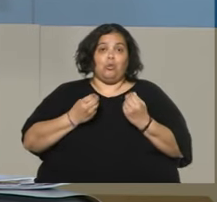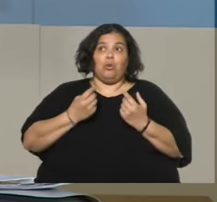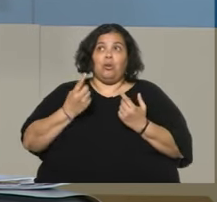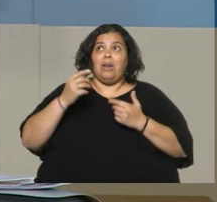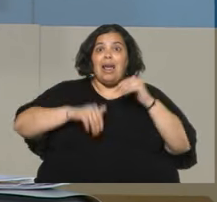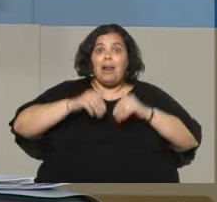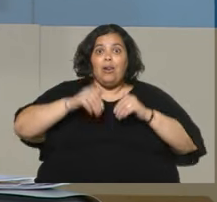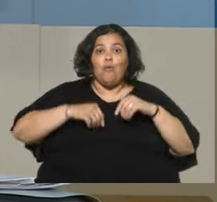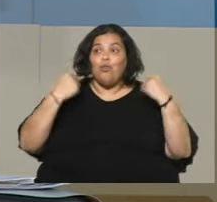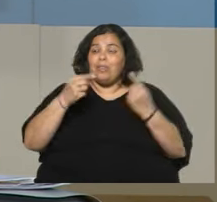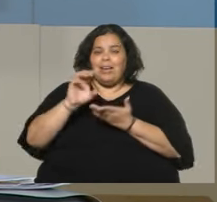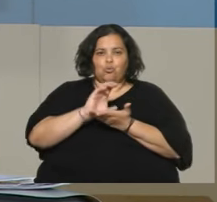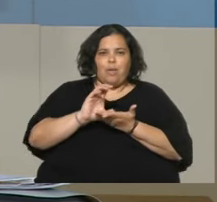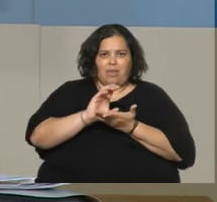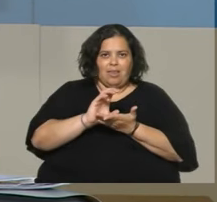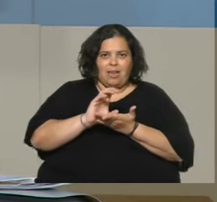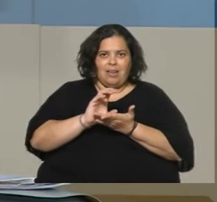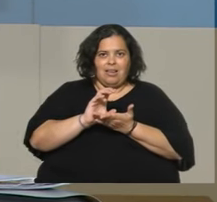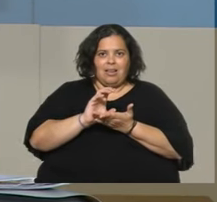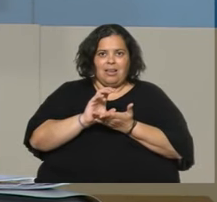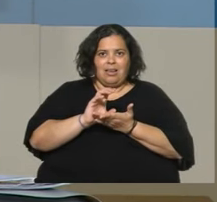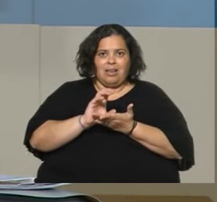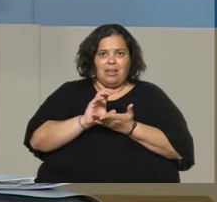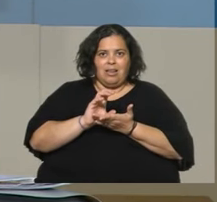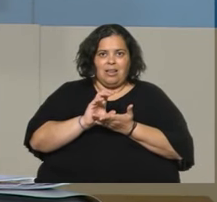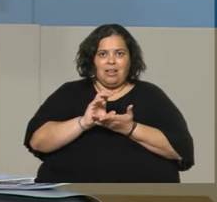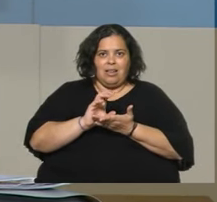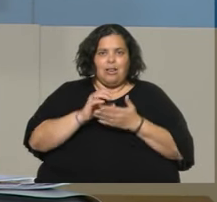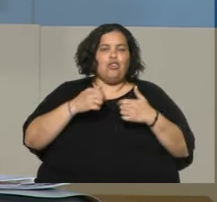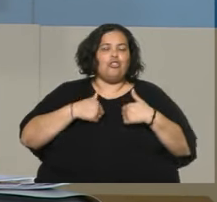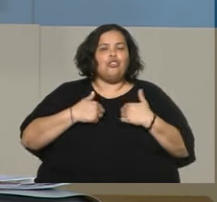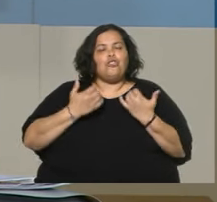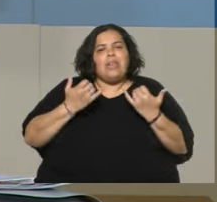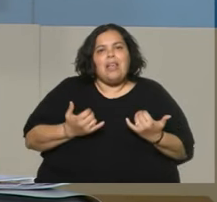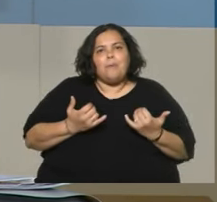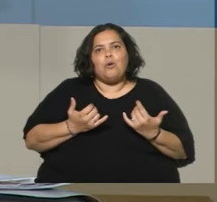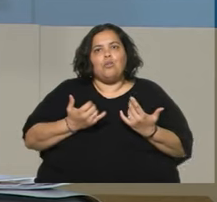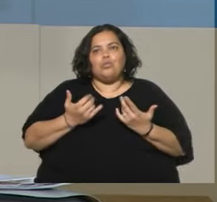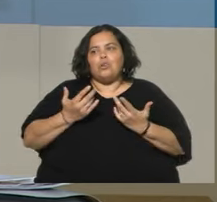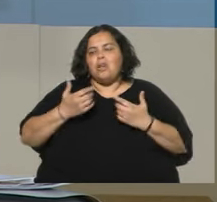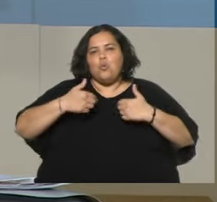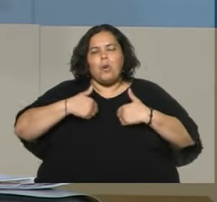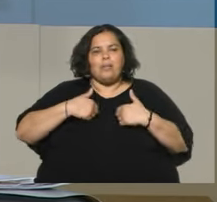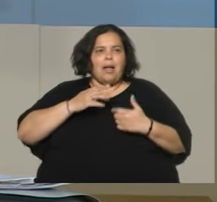y tenemos formaciones e